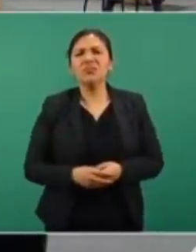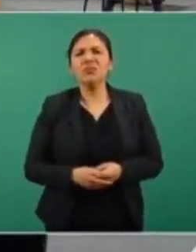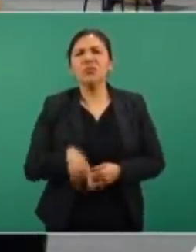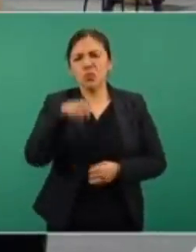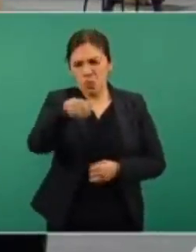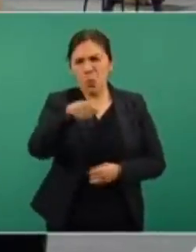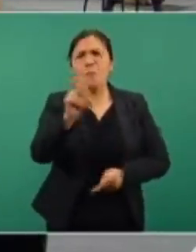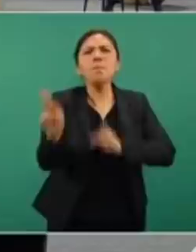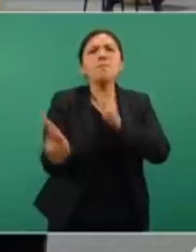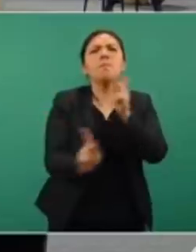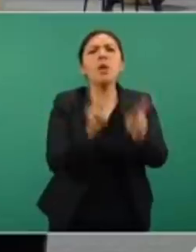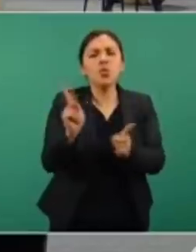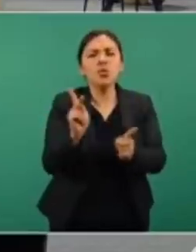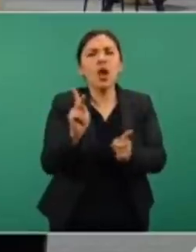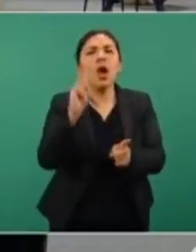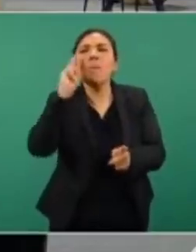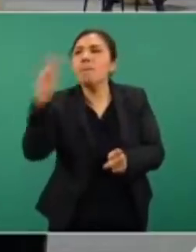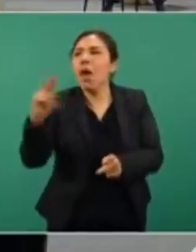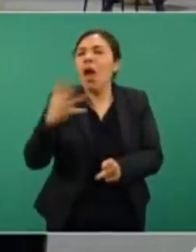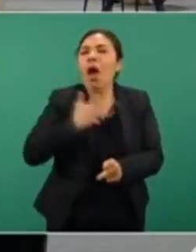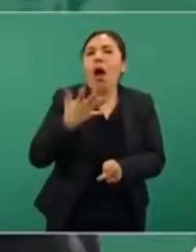preguntan porque es lo que está